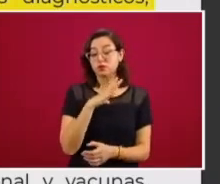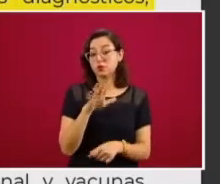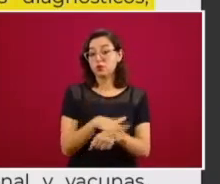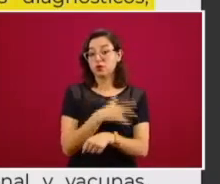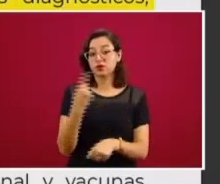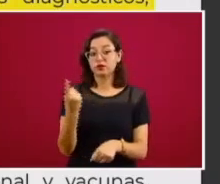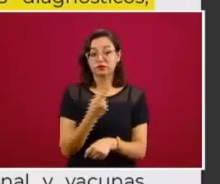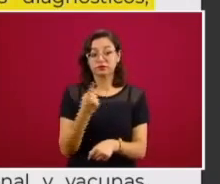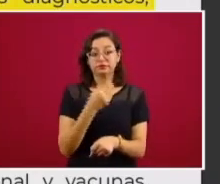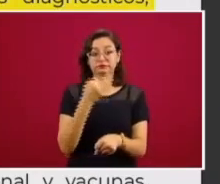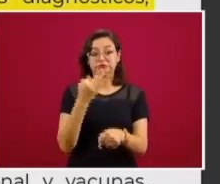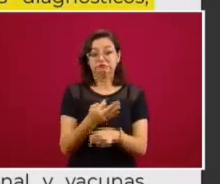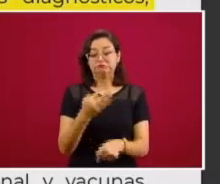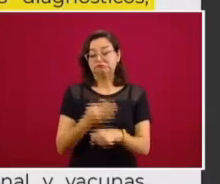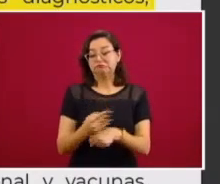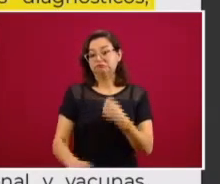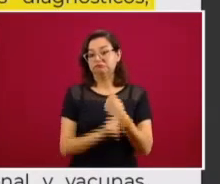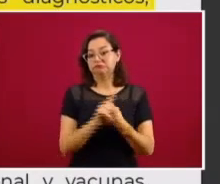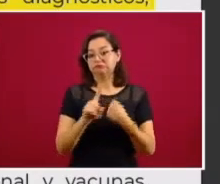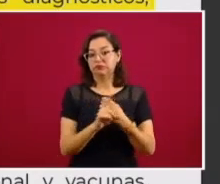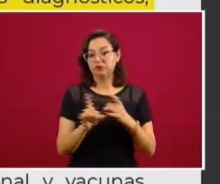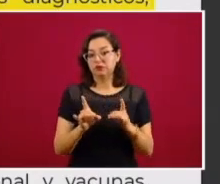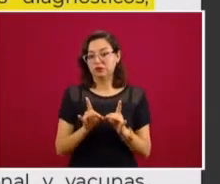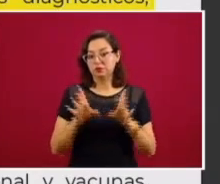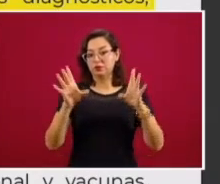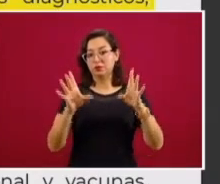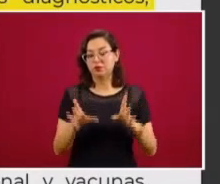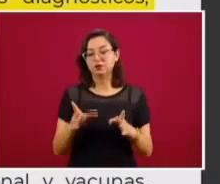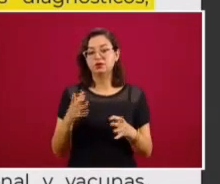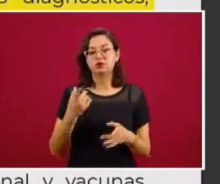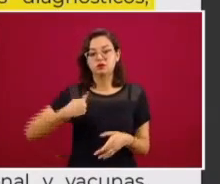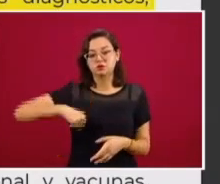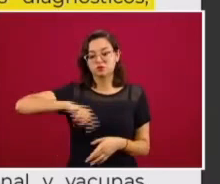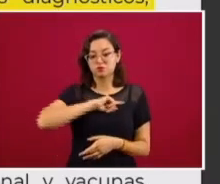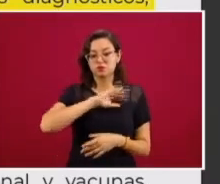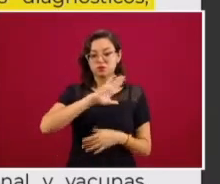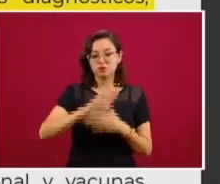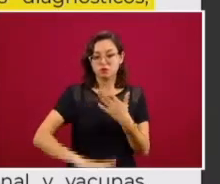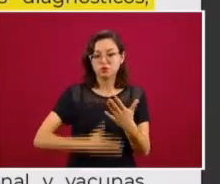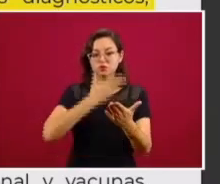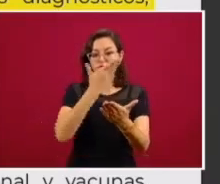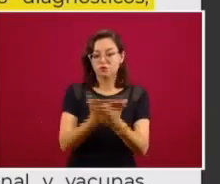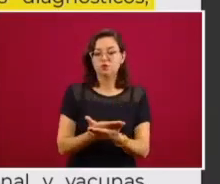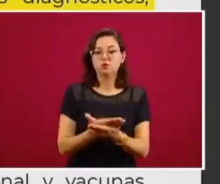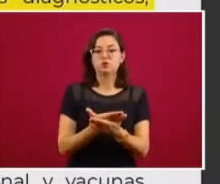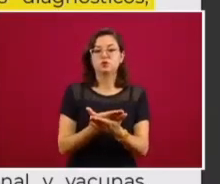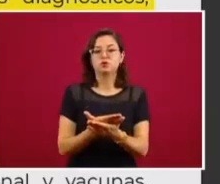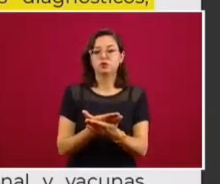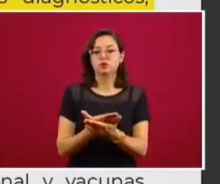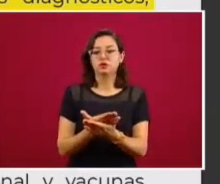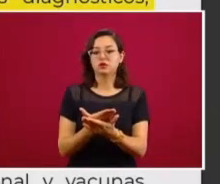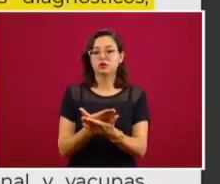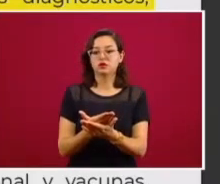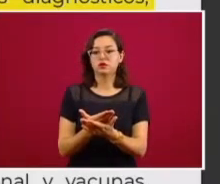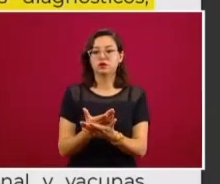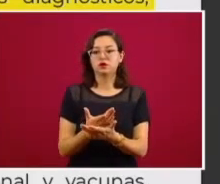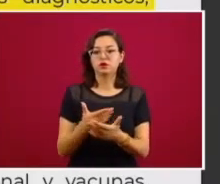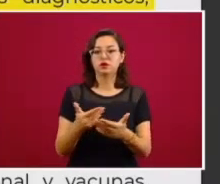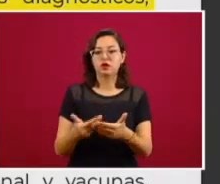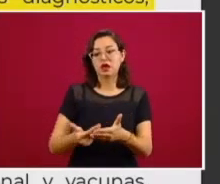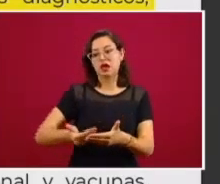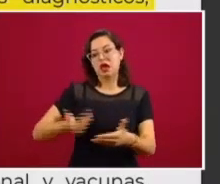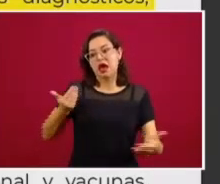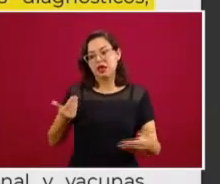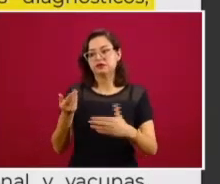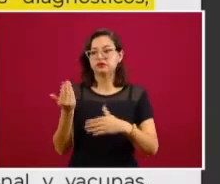delicada con la OMS. Nuestra propuesta se hizo y se mandó antes de que surgiera esta situación.